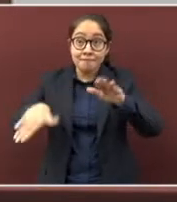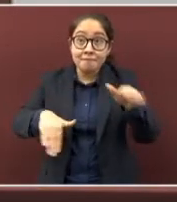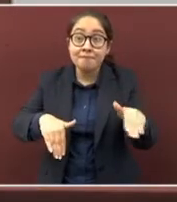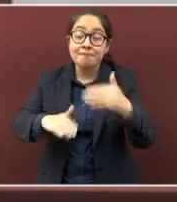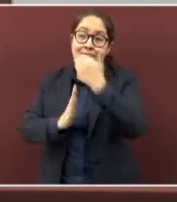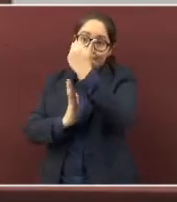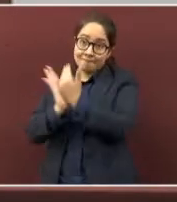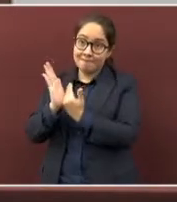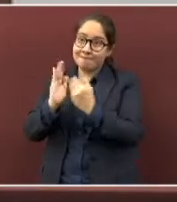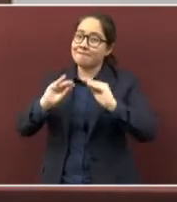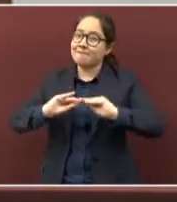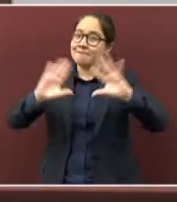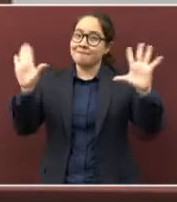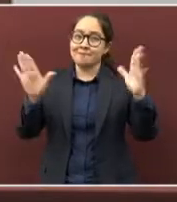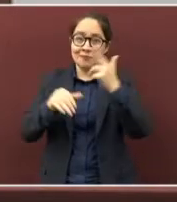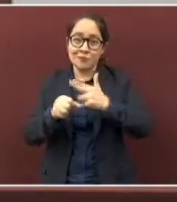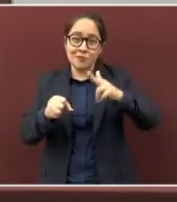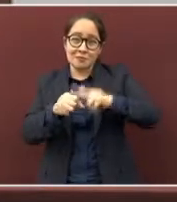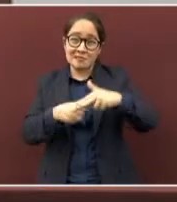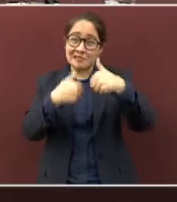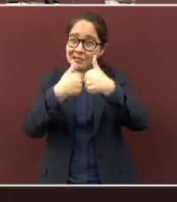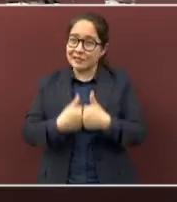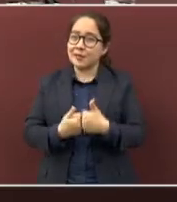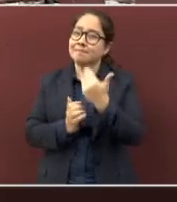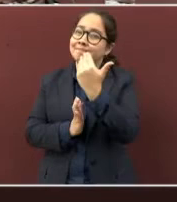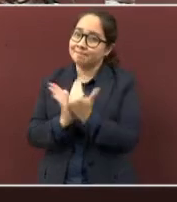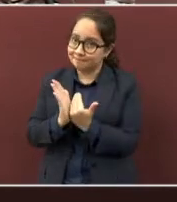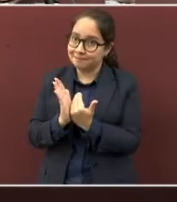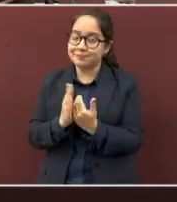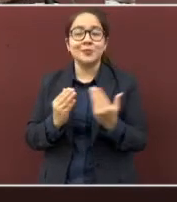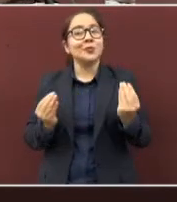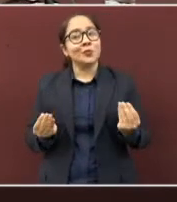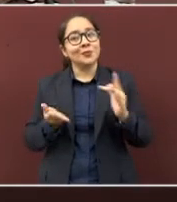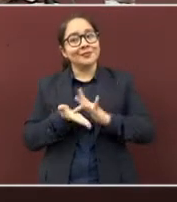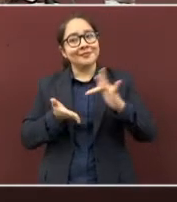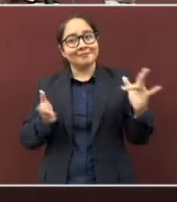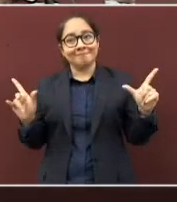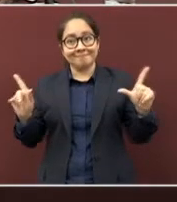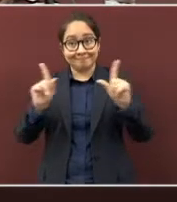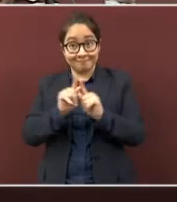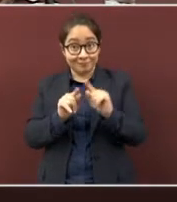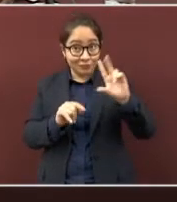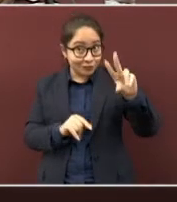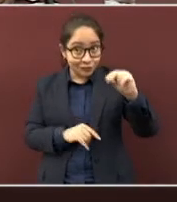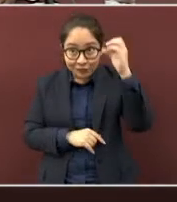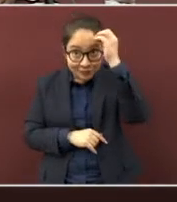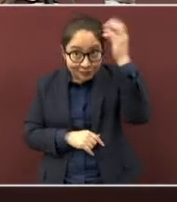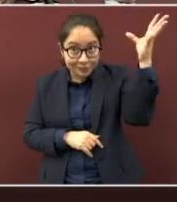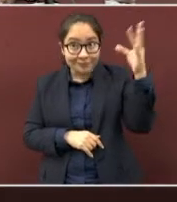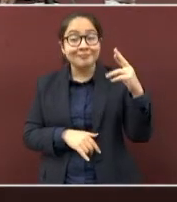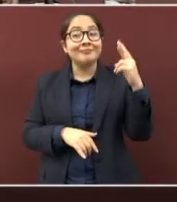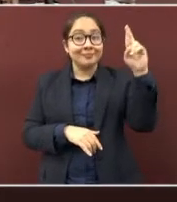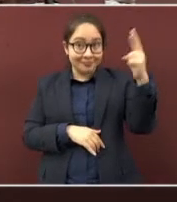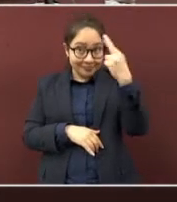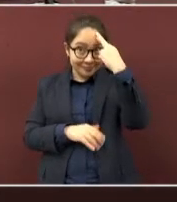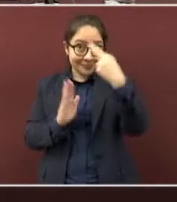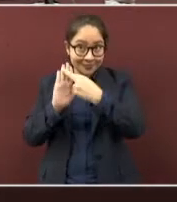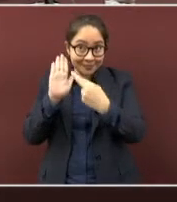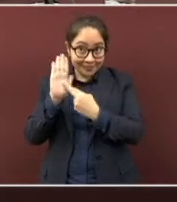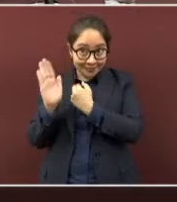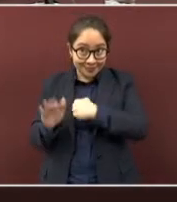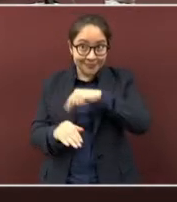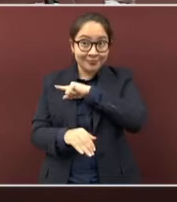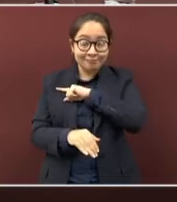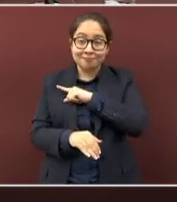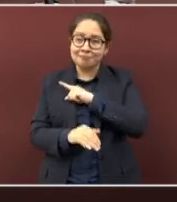por supuesto, menos hospitalizados. Por hoy es todo, dobajen la guardia, sigan con las medidas de protección.